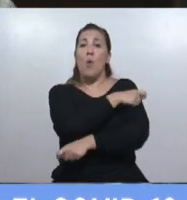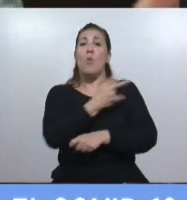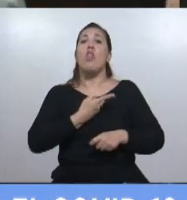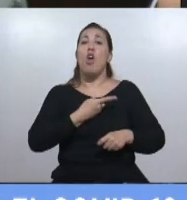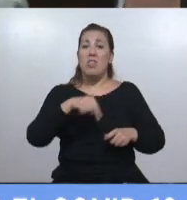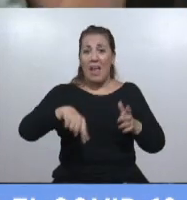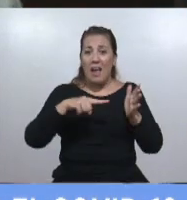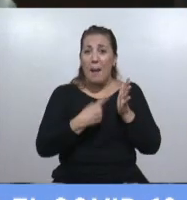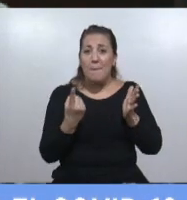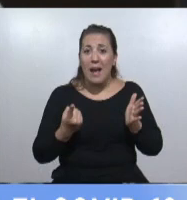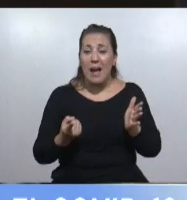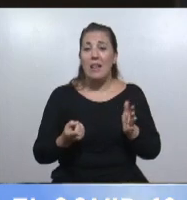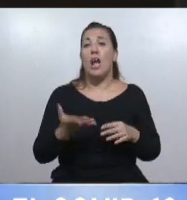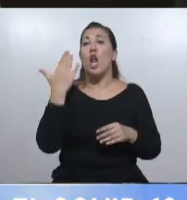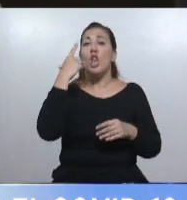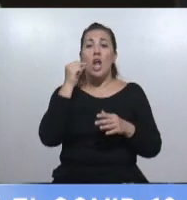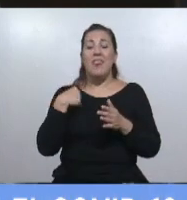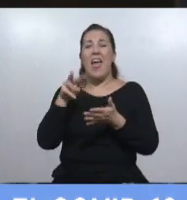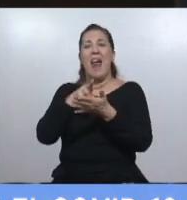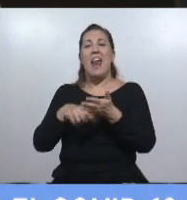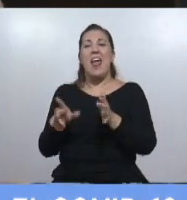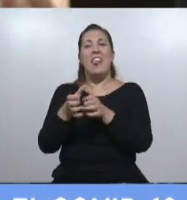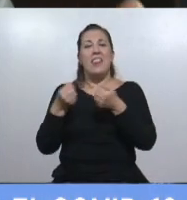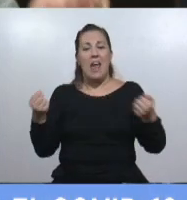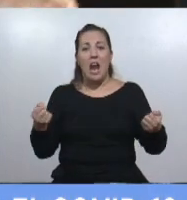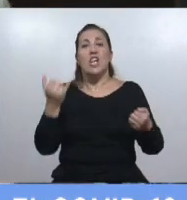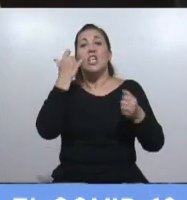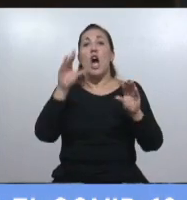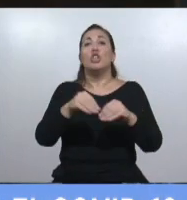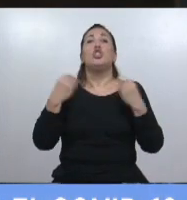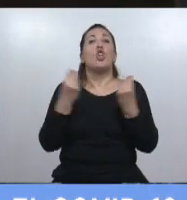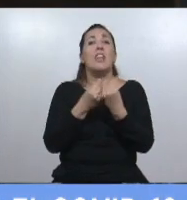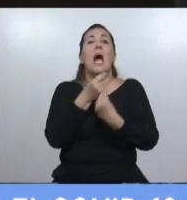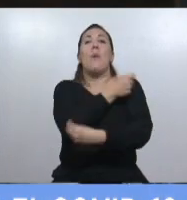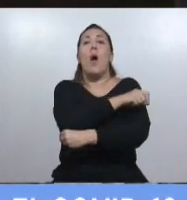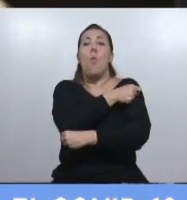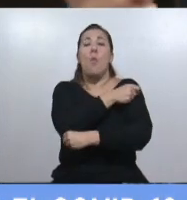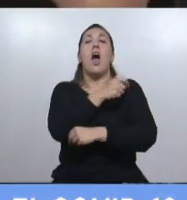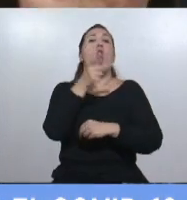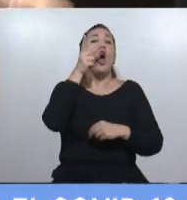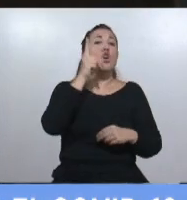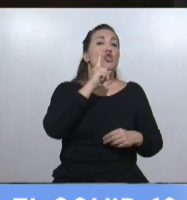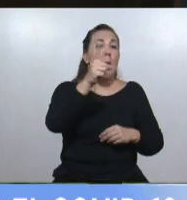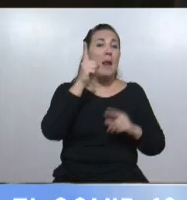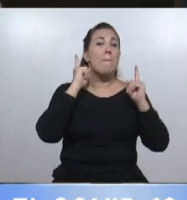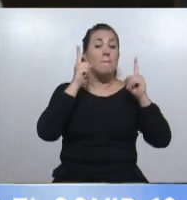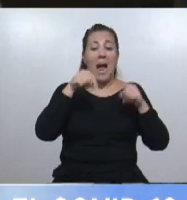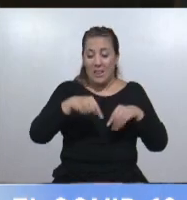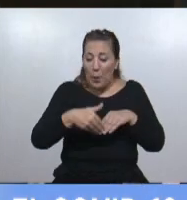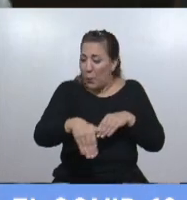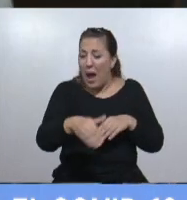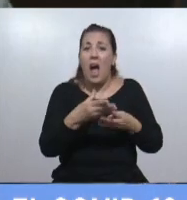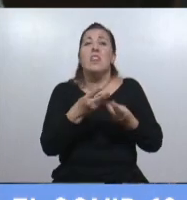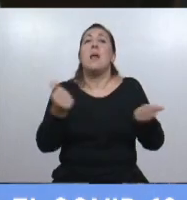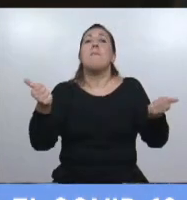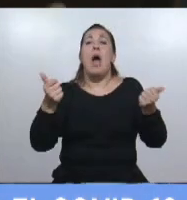y se van a recorregar leía el otro día un artículo en el diario que ya vacunaron 8.000 docentes y que en estos días van a terminar de vacunar